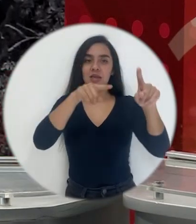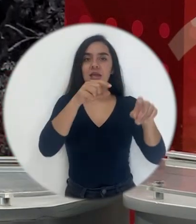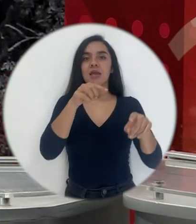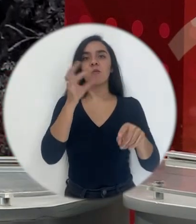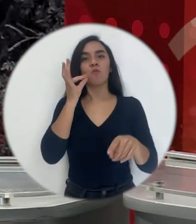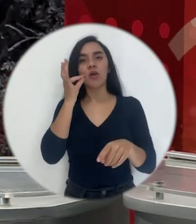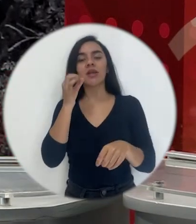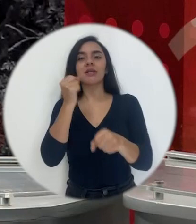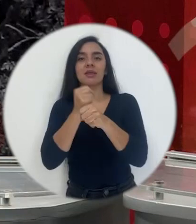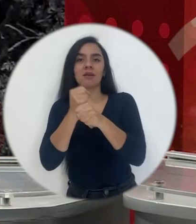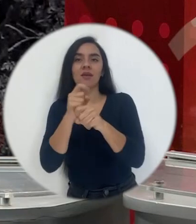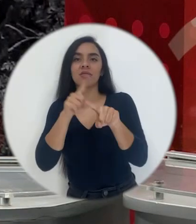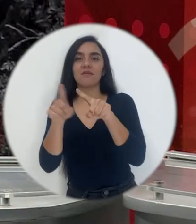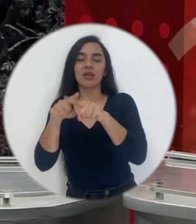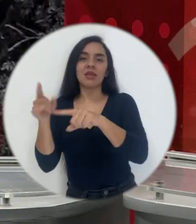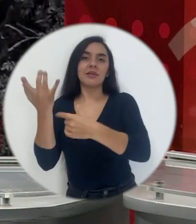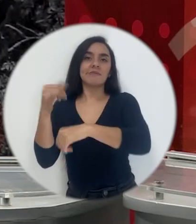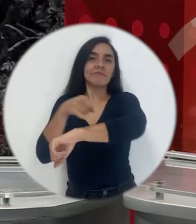STEAM genería